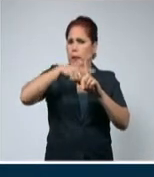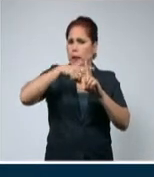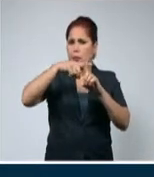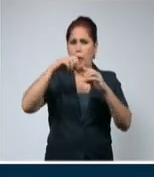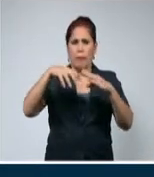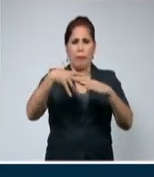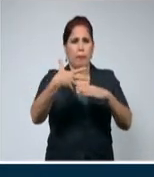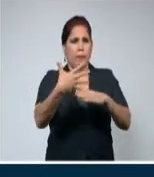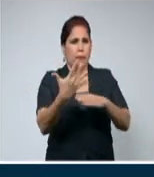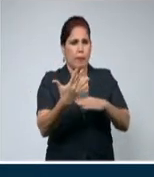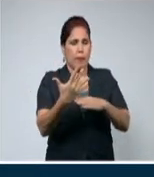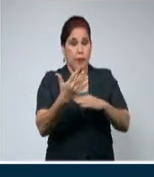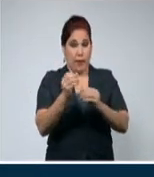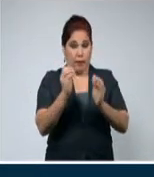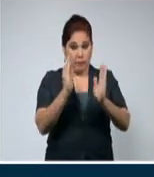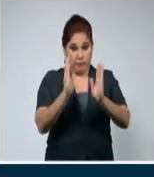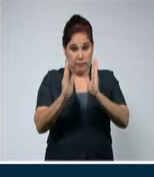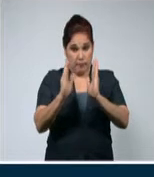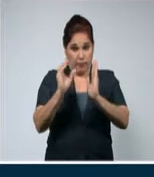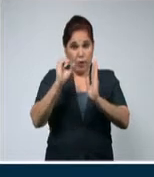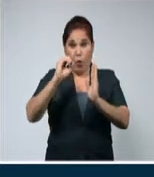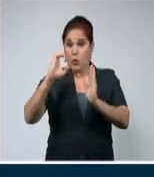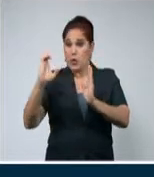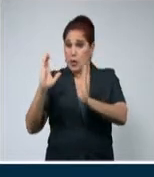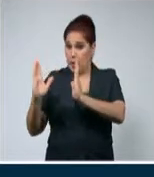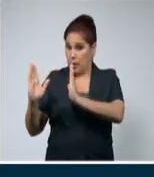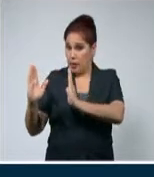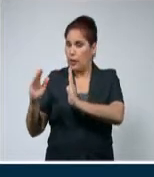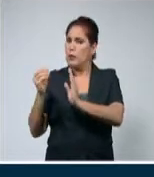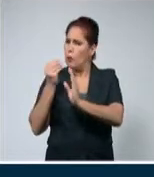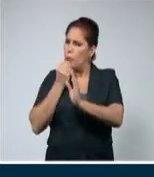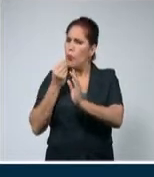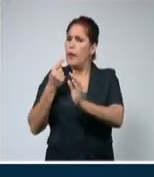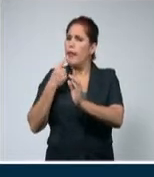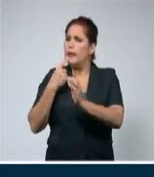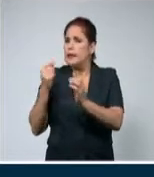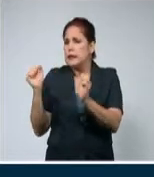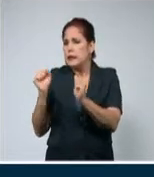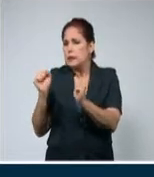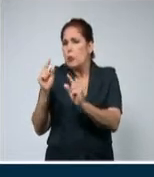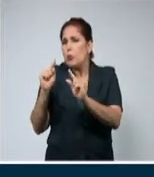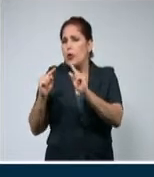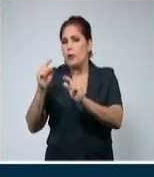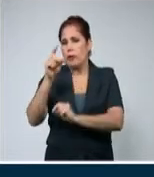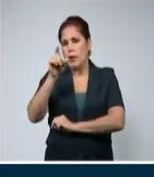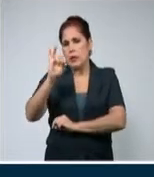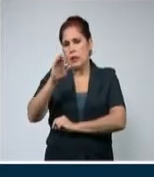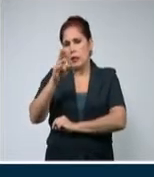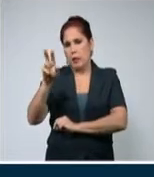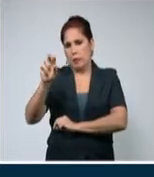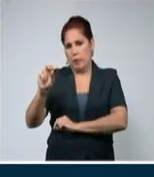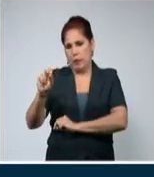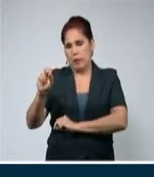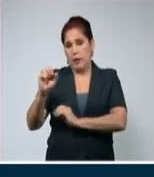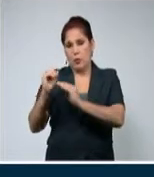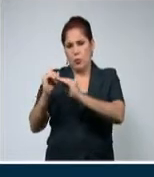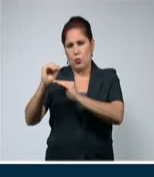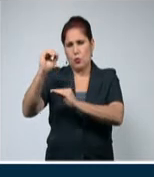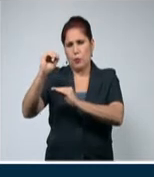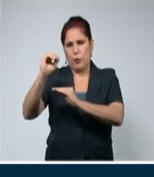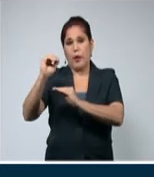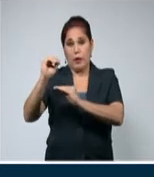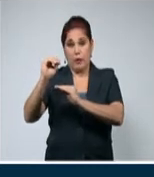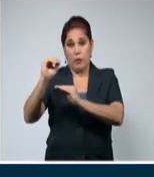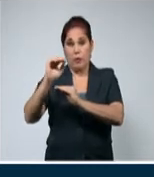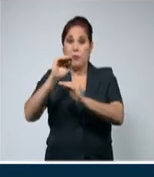madrugada que hacia zonas del interior del occidente pueden llegar a ser todavía algo frías, pero los valores estarán entre 17, 20 grados Celsius, superiores en zonas costeras